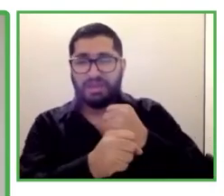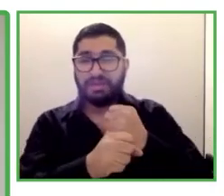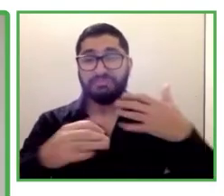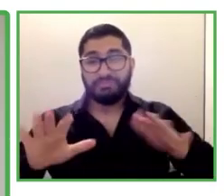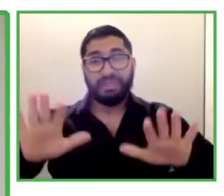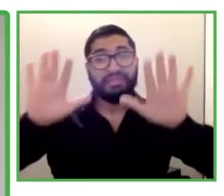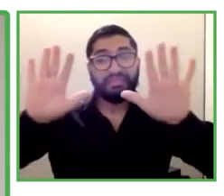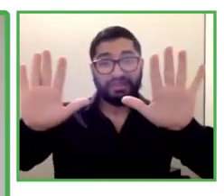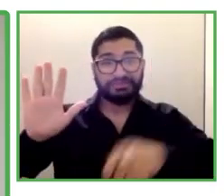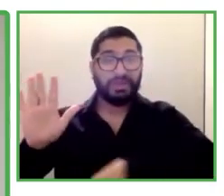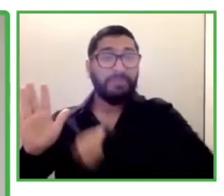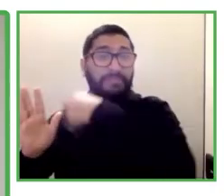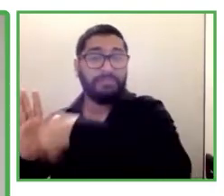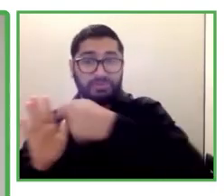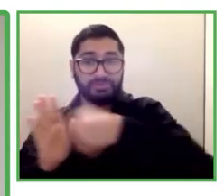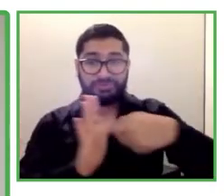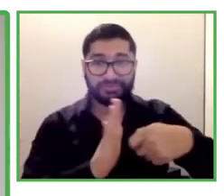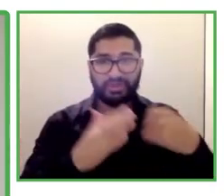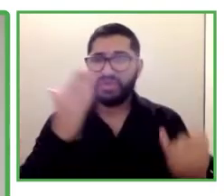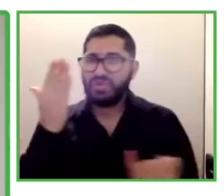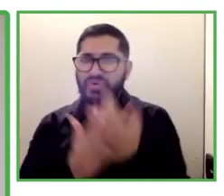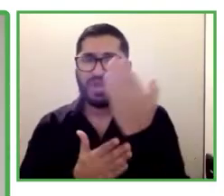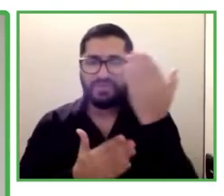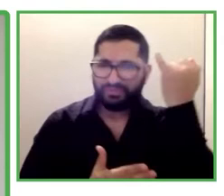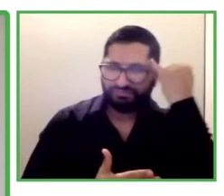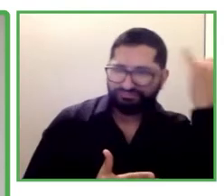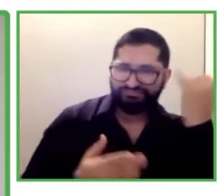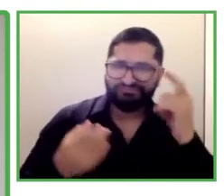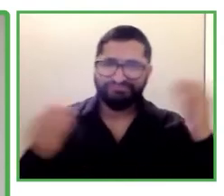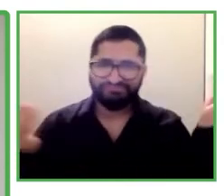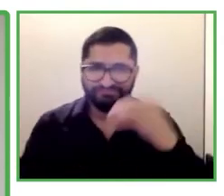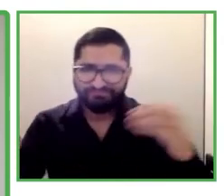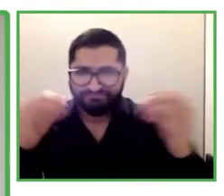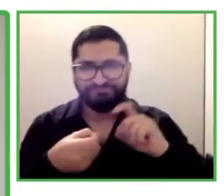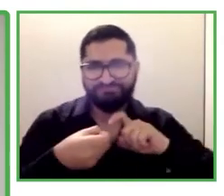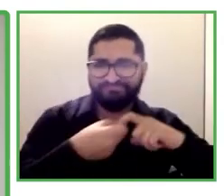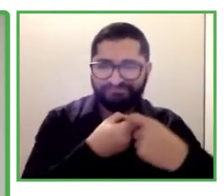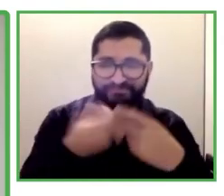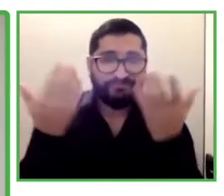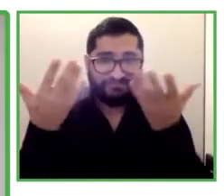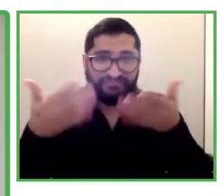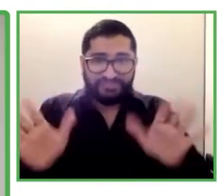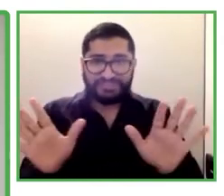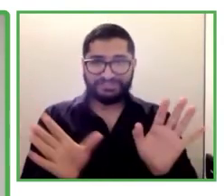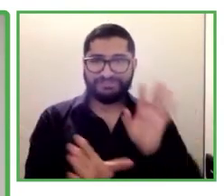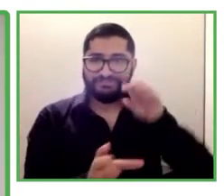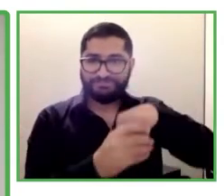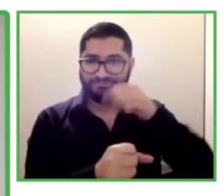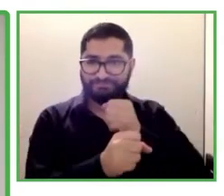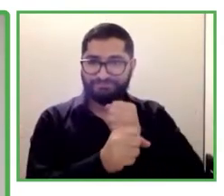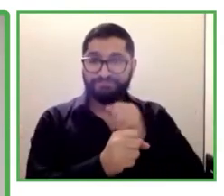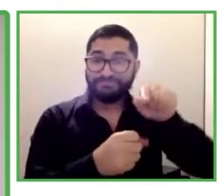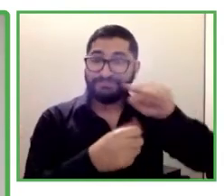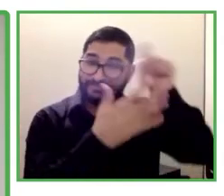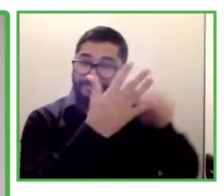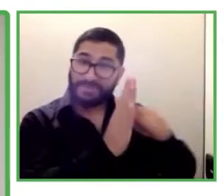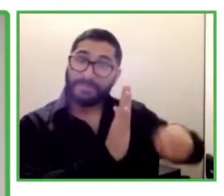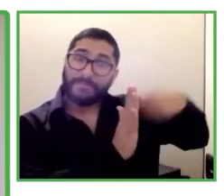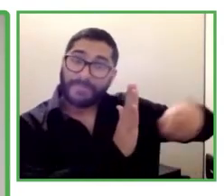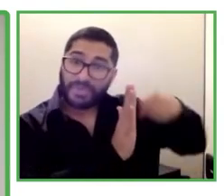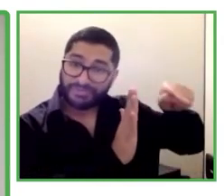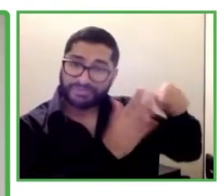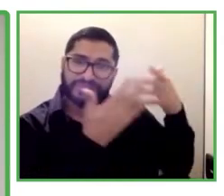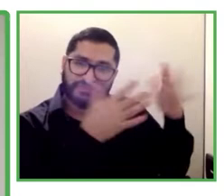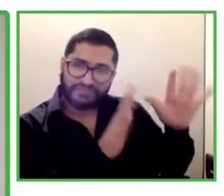varios de estos proyectos ya han replicado su modelo en nuevas geografías con partners locales como la